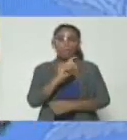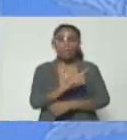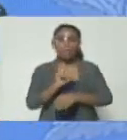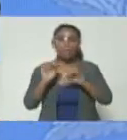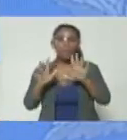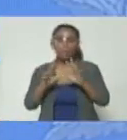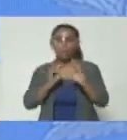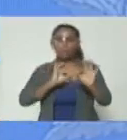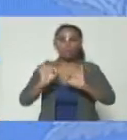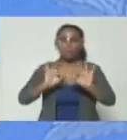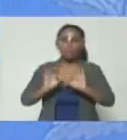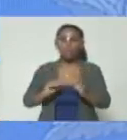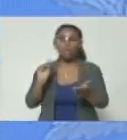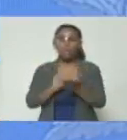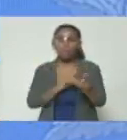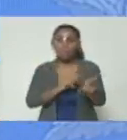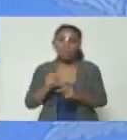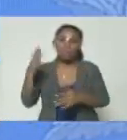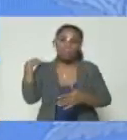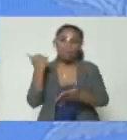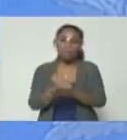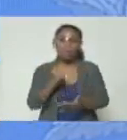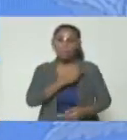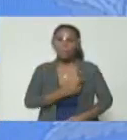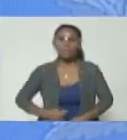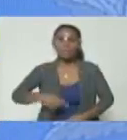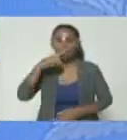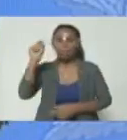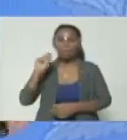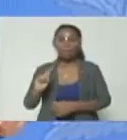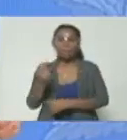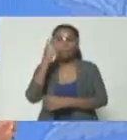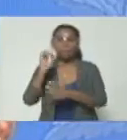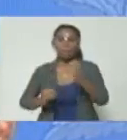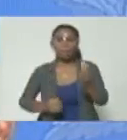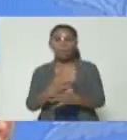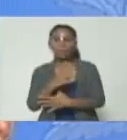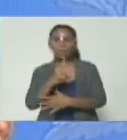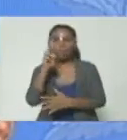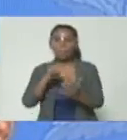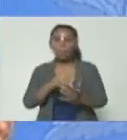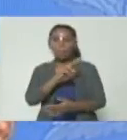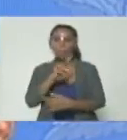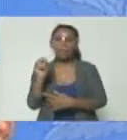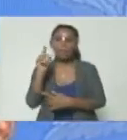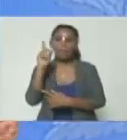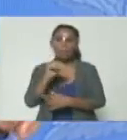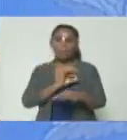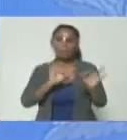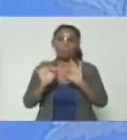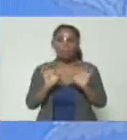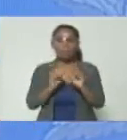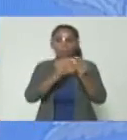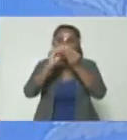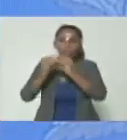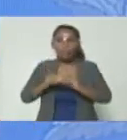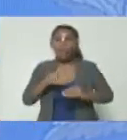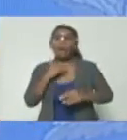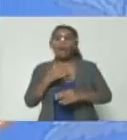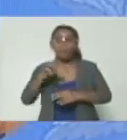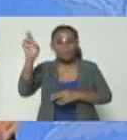el desembarco de Gedeón estaba planificado para el primero de mayo del año 2020 por algunas razones